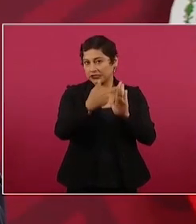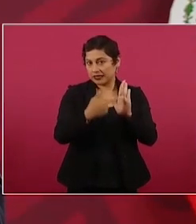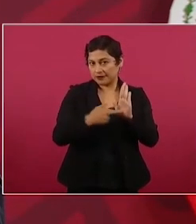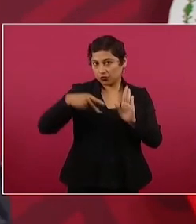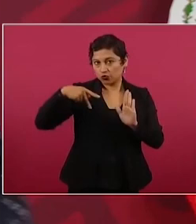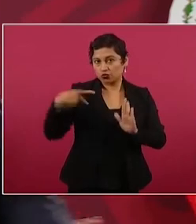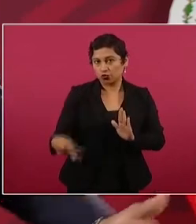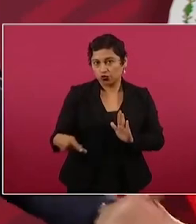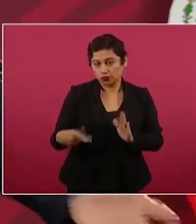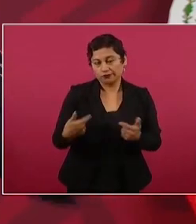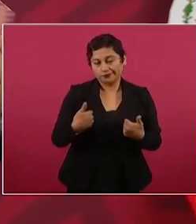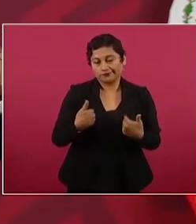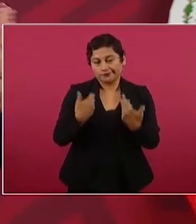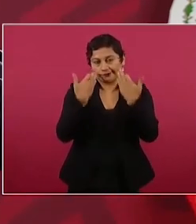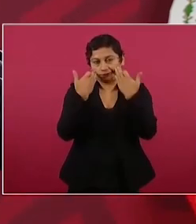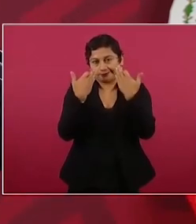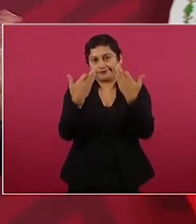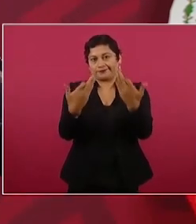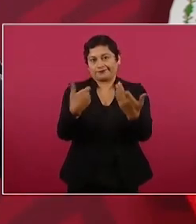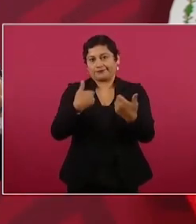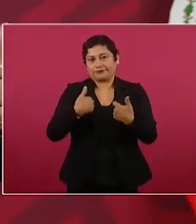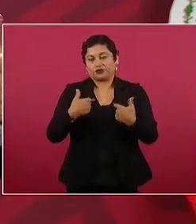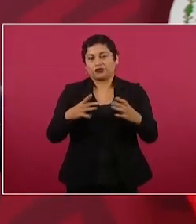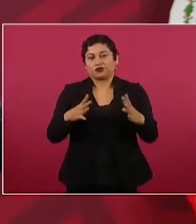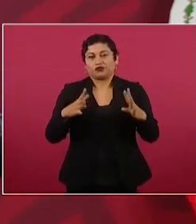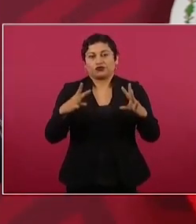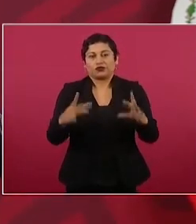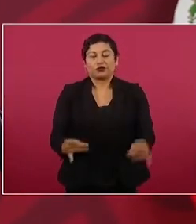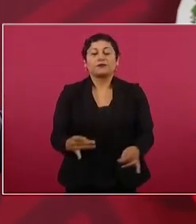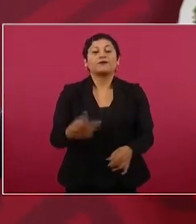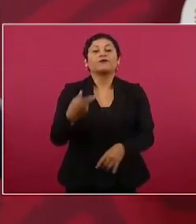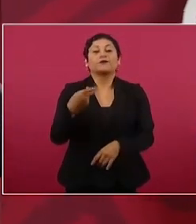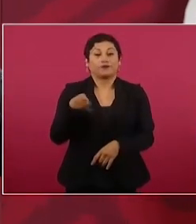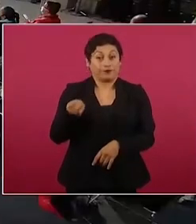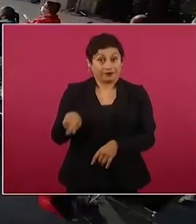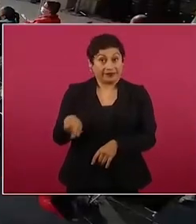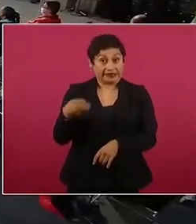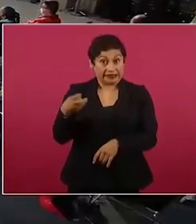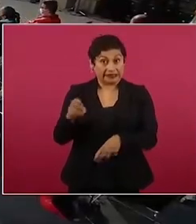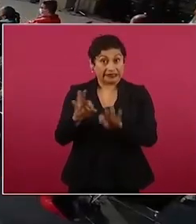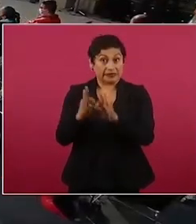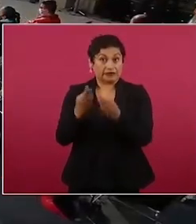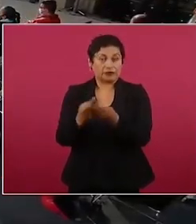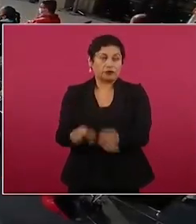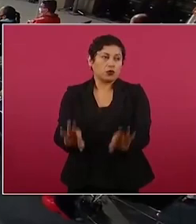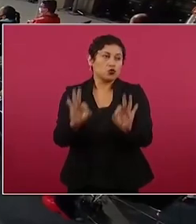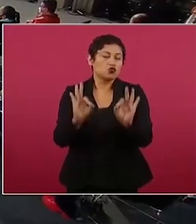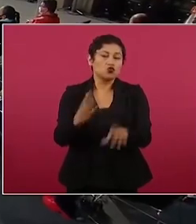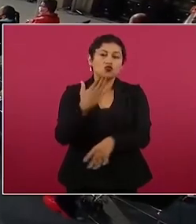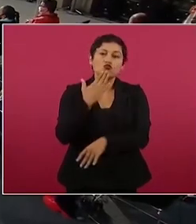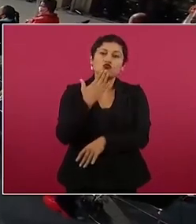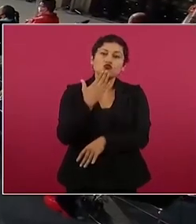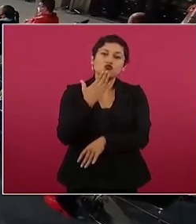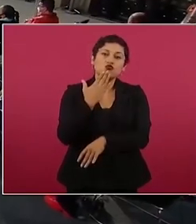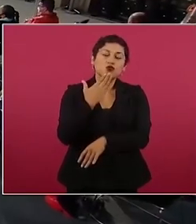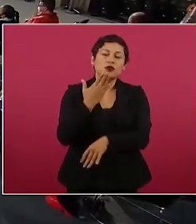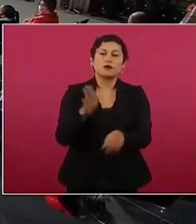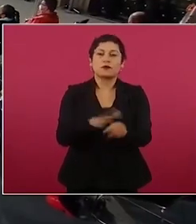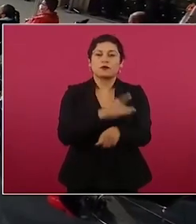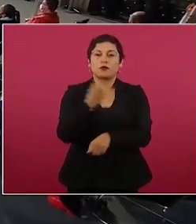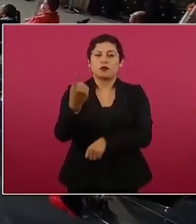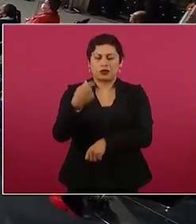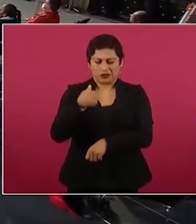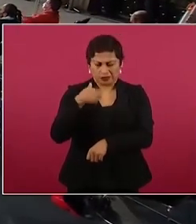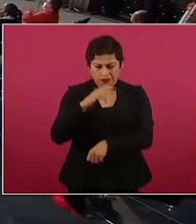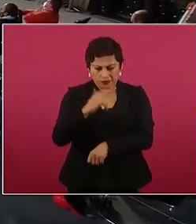entonces es muy bueno el procedimiento porque si mal no recuerdo